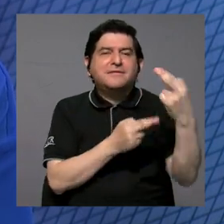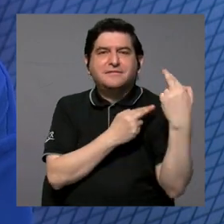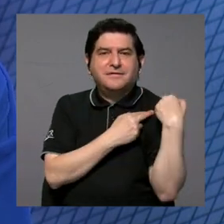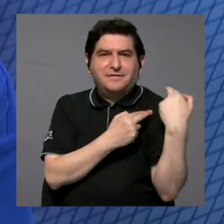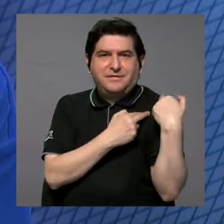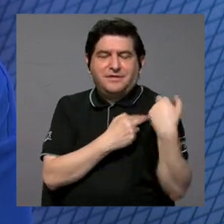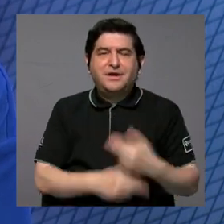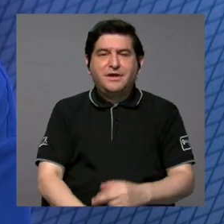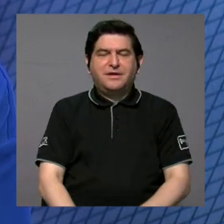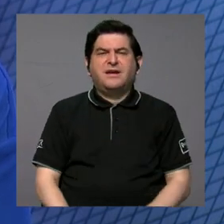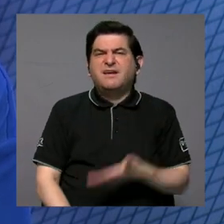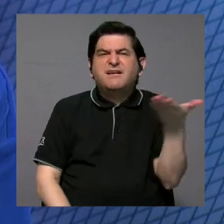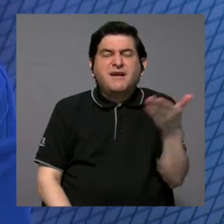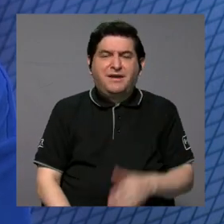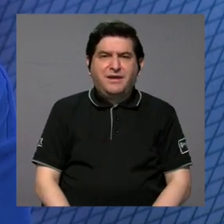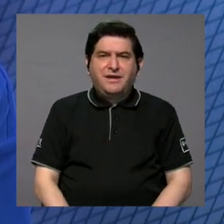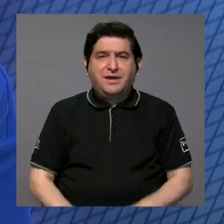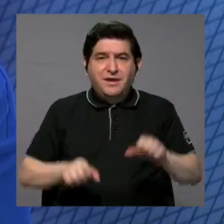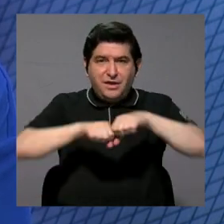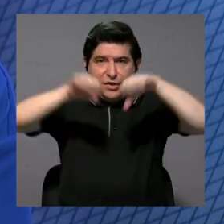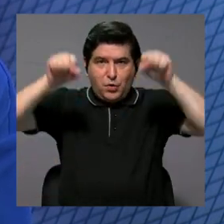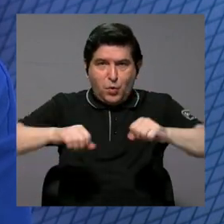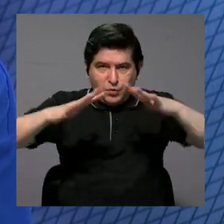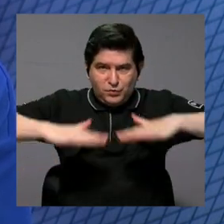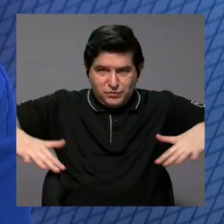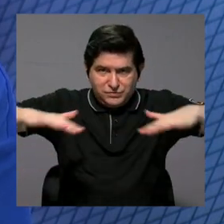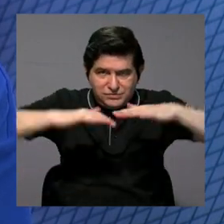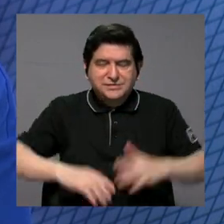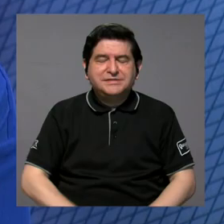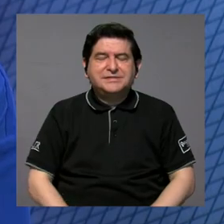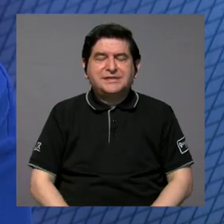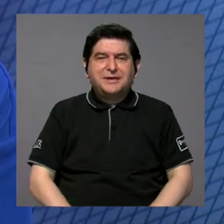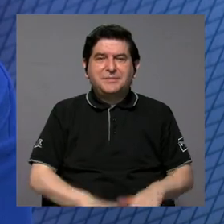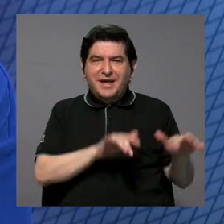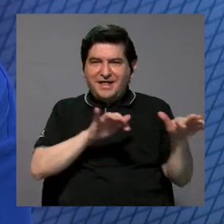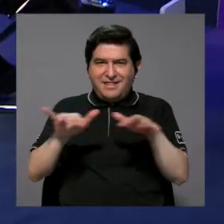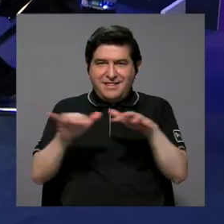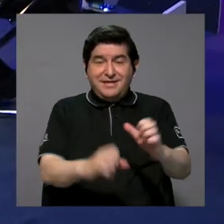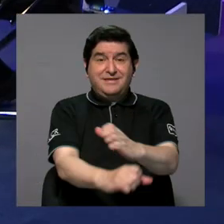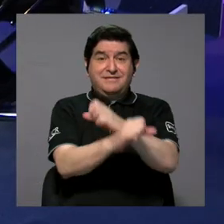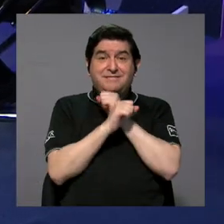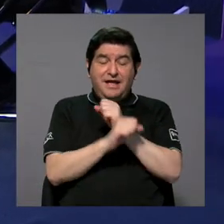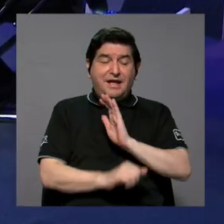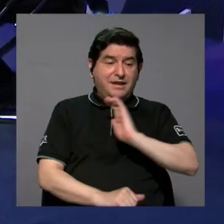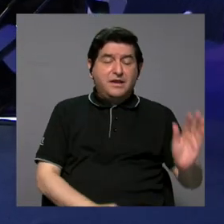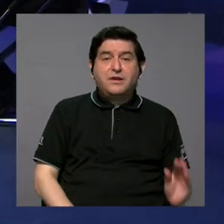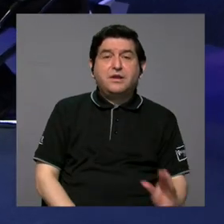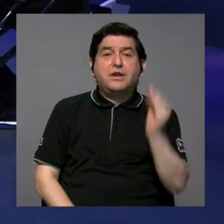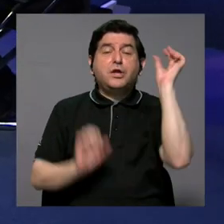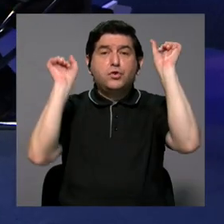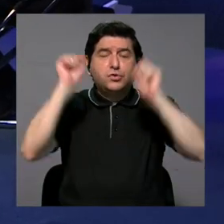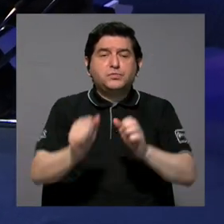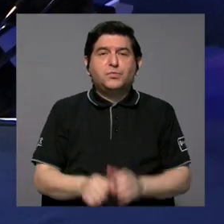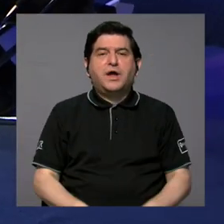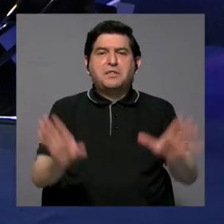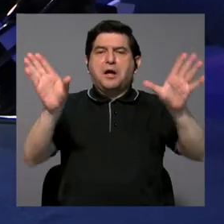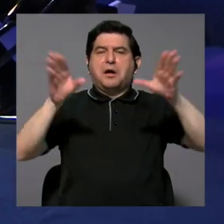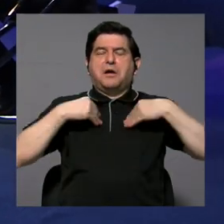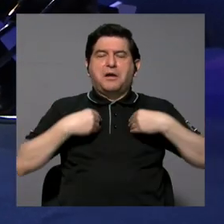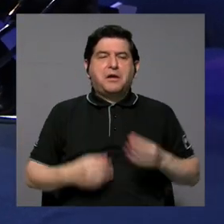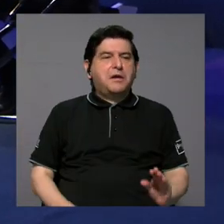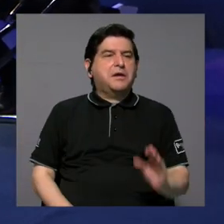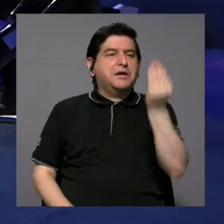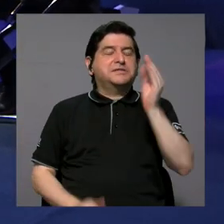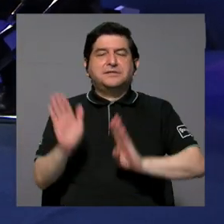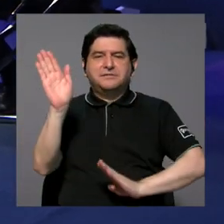compete de la responsabilidad de crear un ecosistema digital seguro, ¿verdad?, para que los niños, niñas y adolescentes puedan apropiárselo y crecer